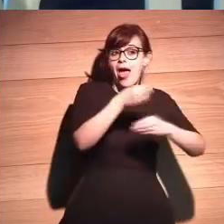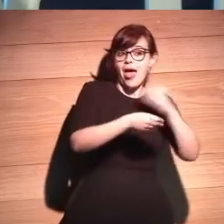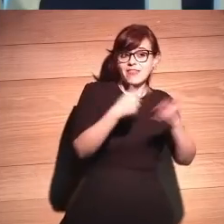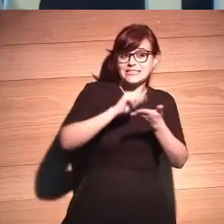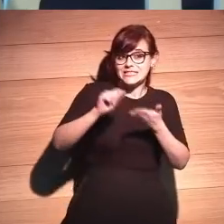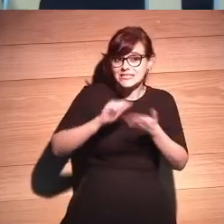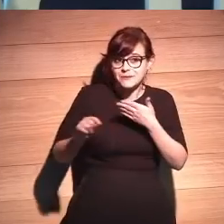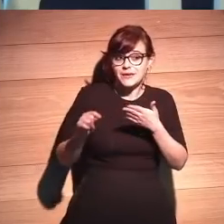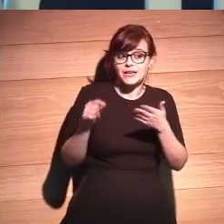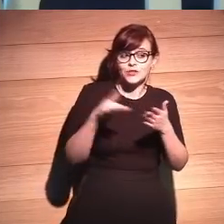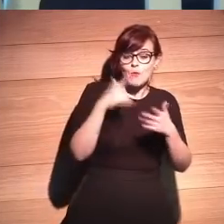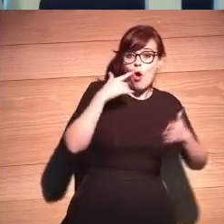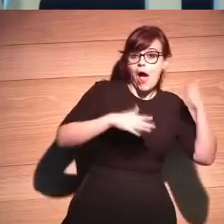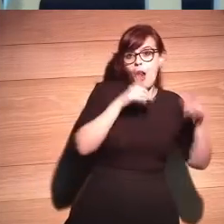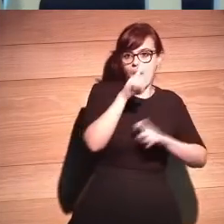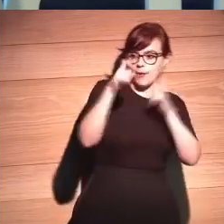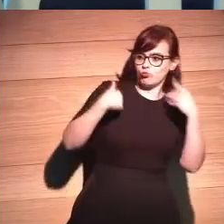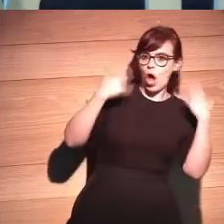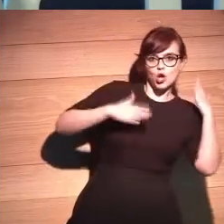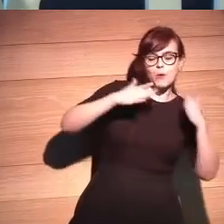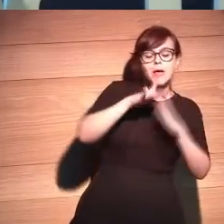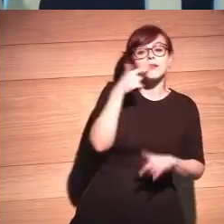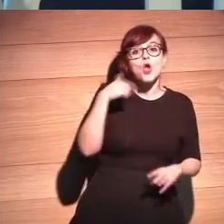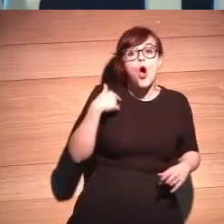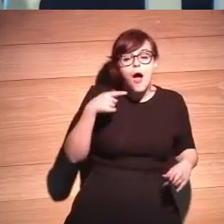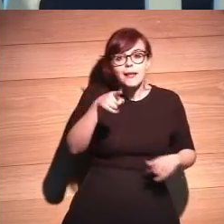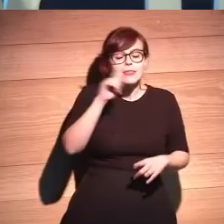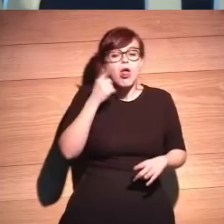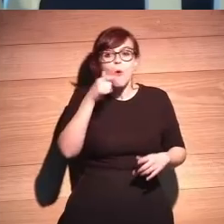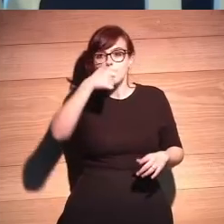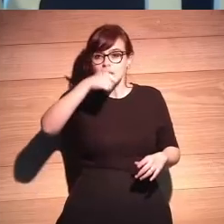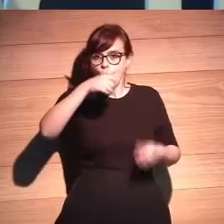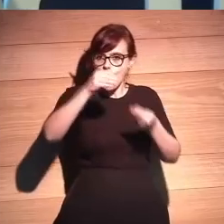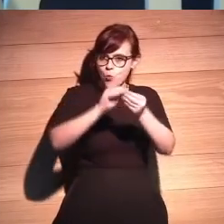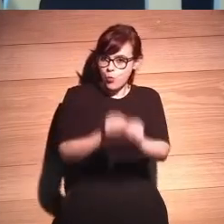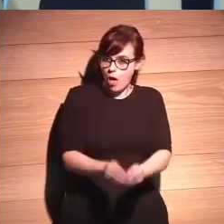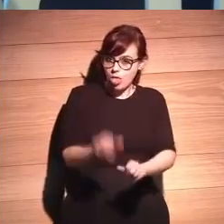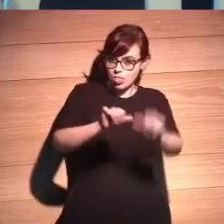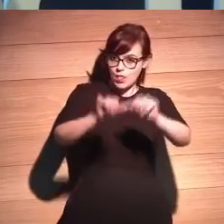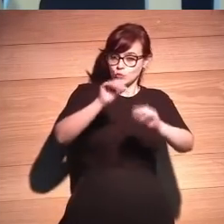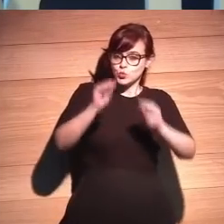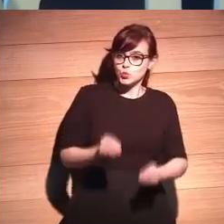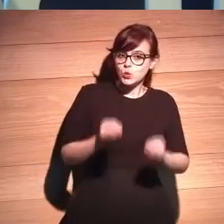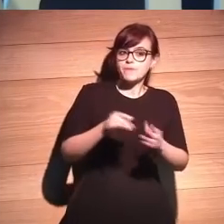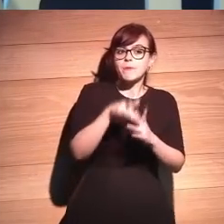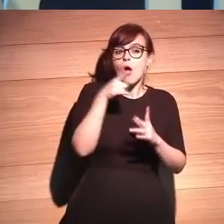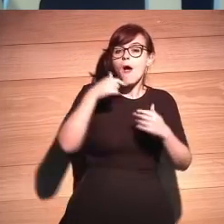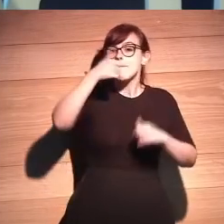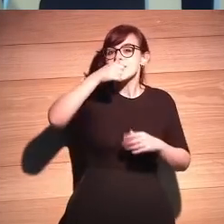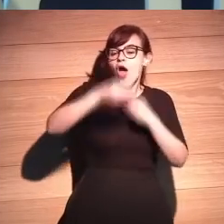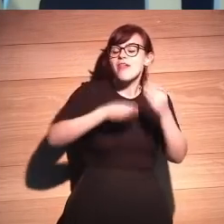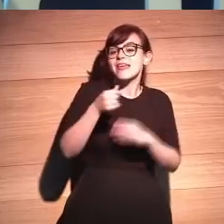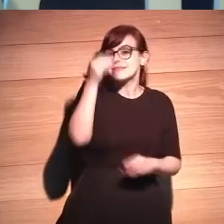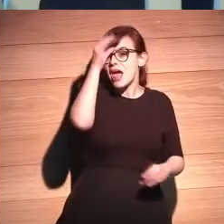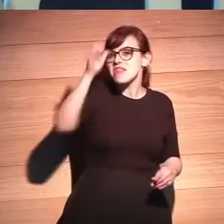lo que escribe de todo lo que investiga me he enterado que hace un vino buenísimo entonces no harás esto con una inteligencia artificial